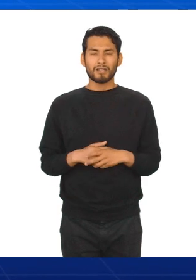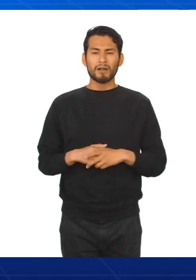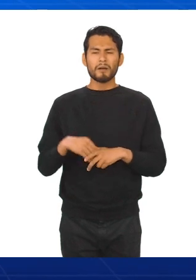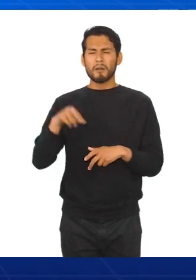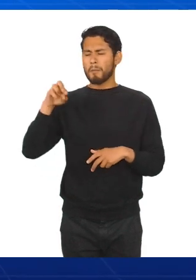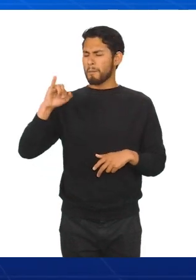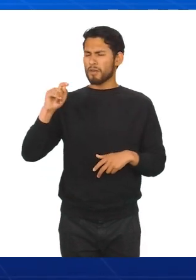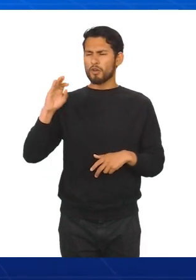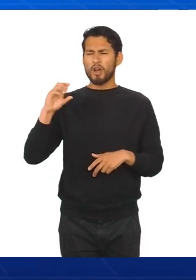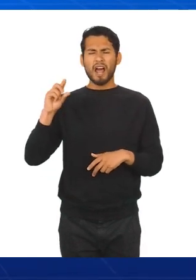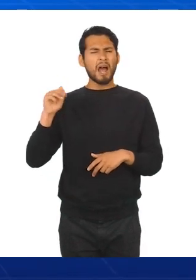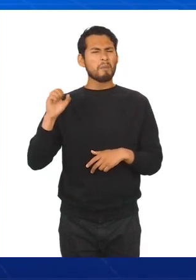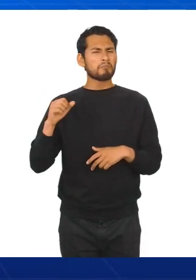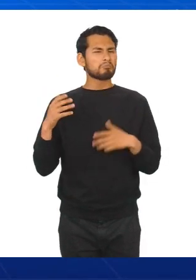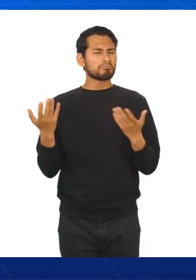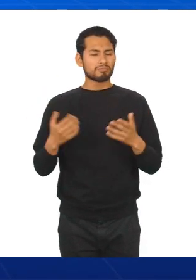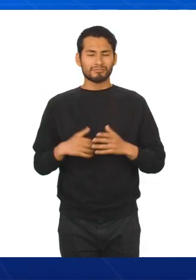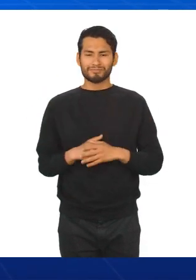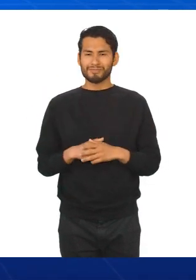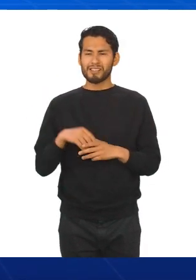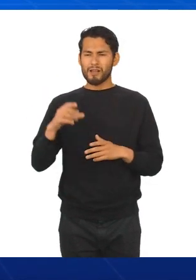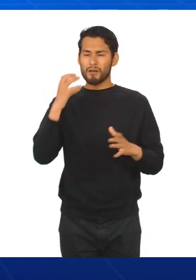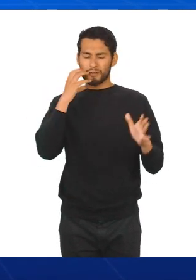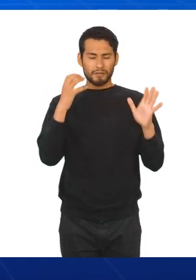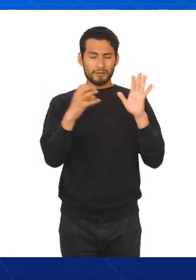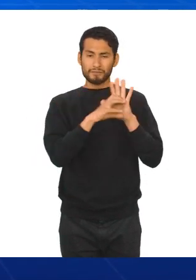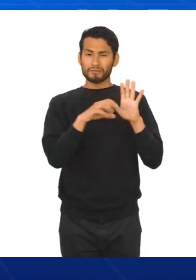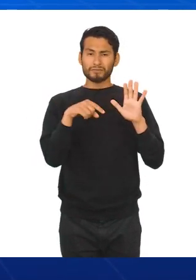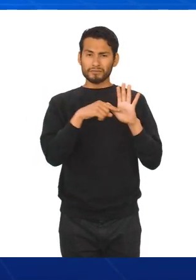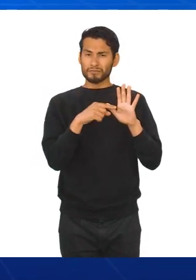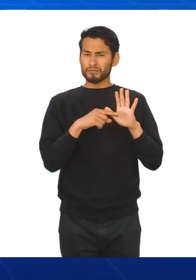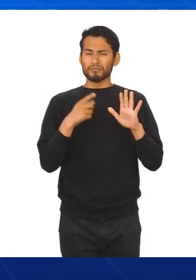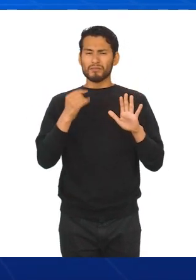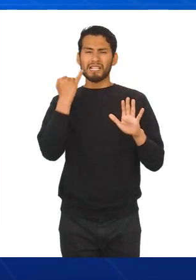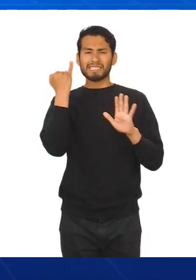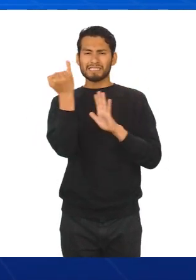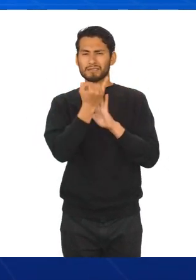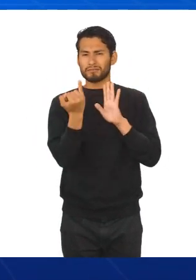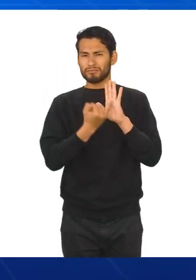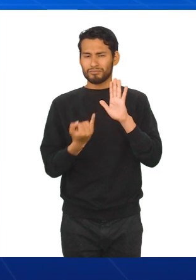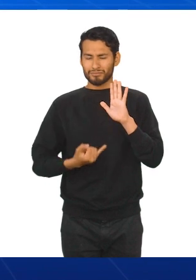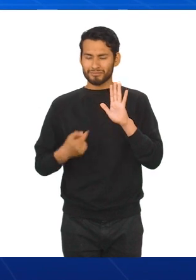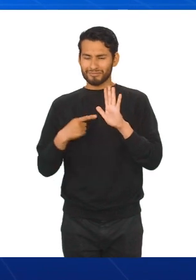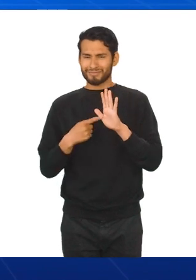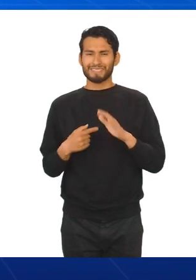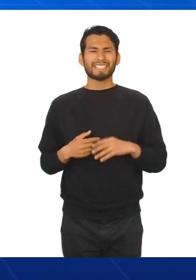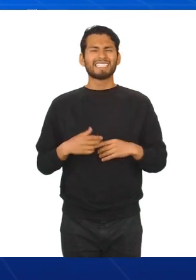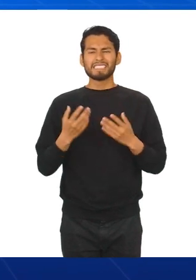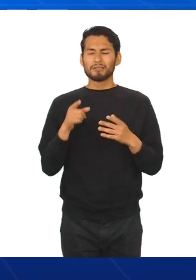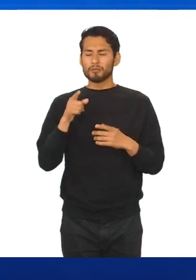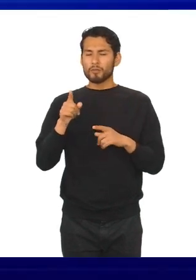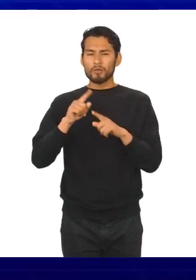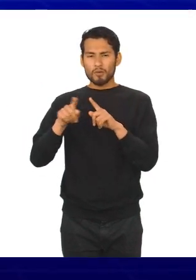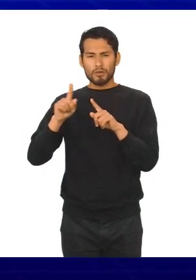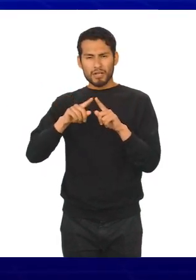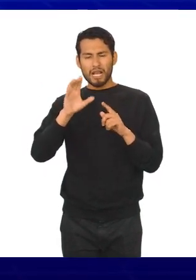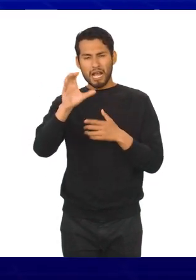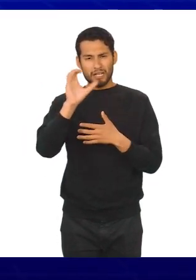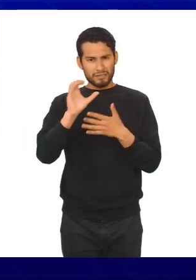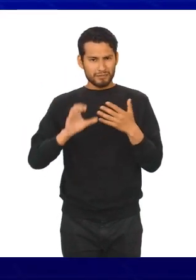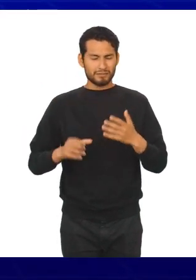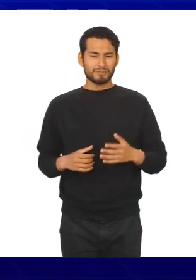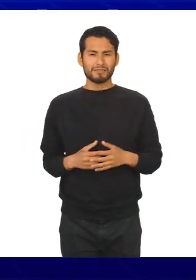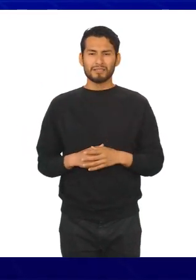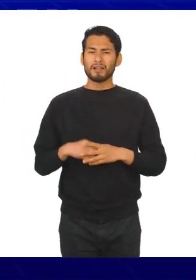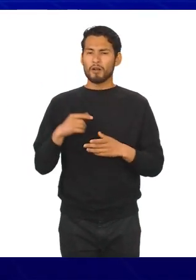pictogramas. Un pictograma es un tipo de gráfico que se representa mediante dibujos, la característica estudiada. Además,